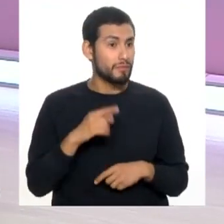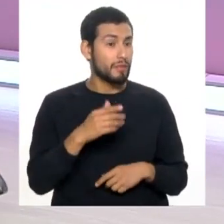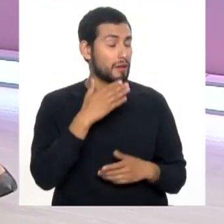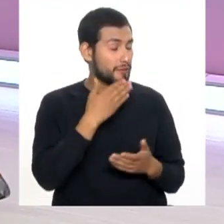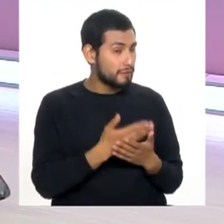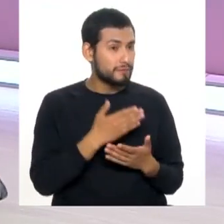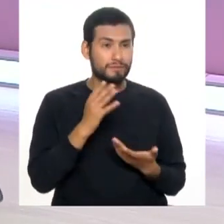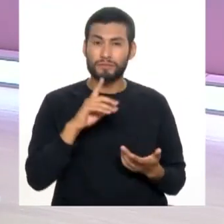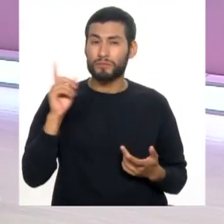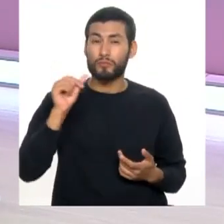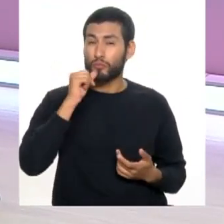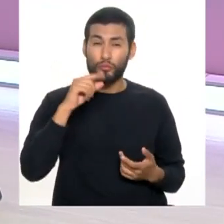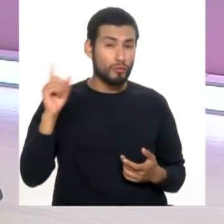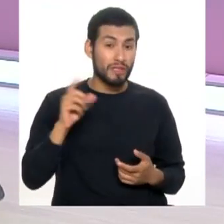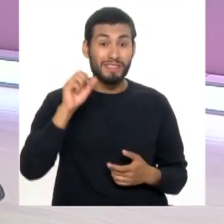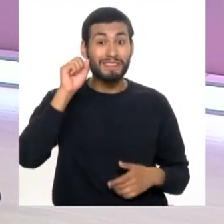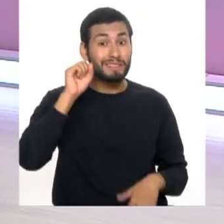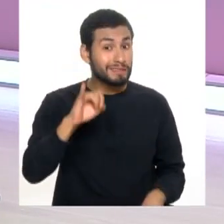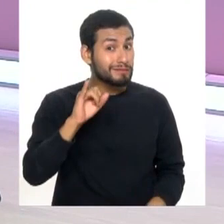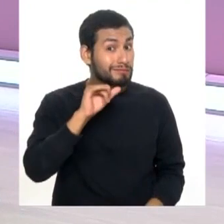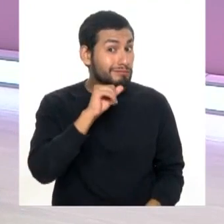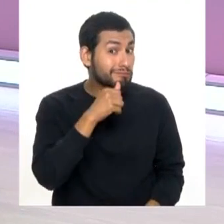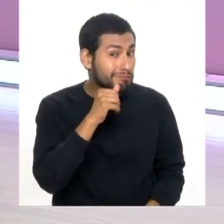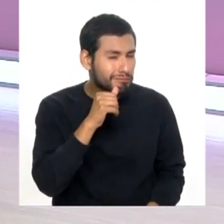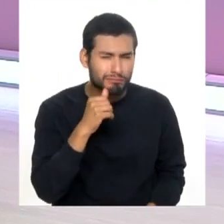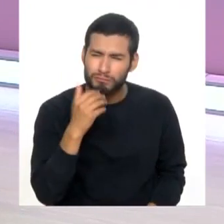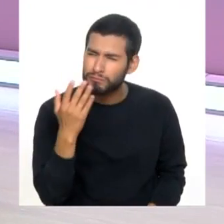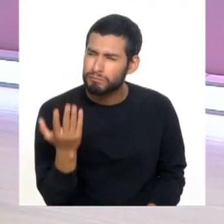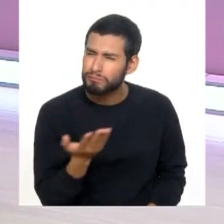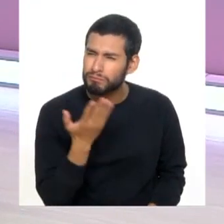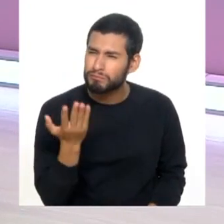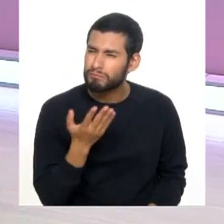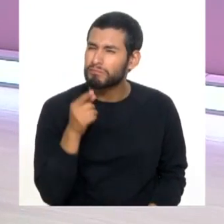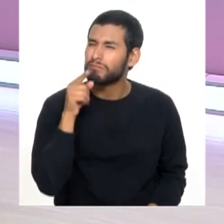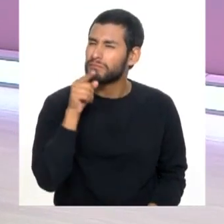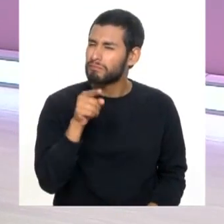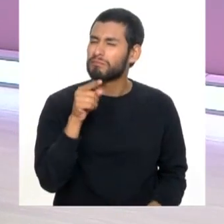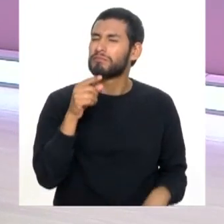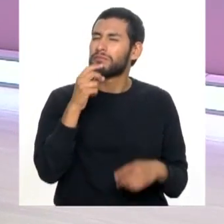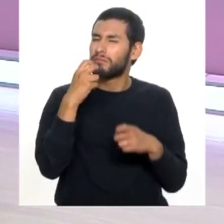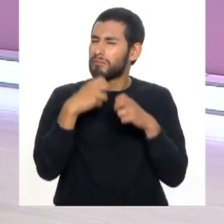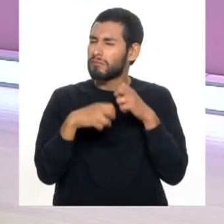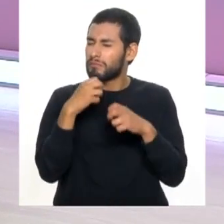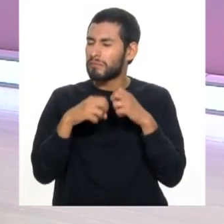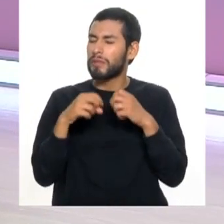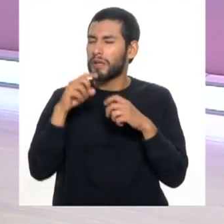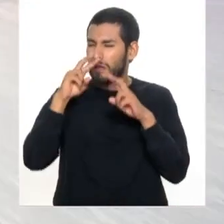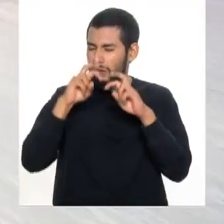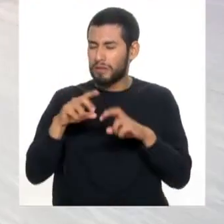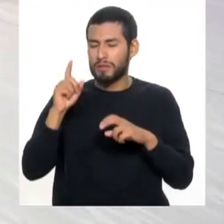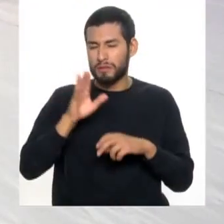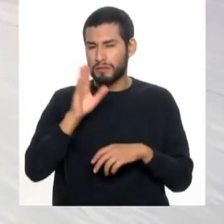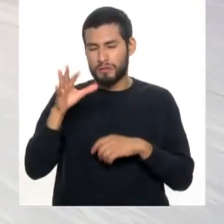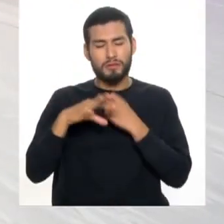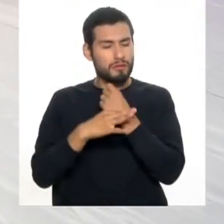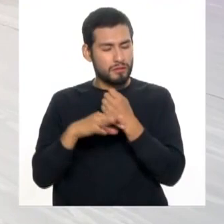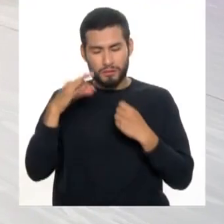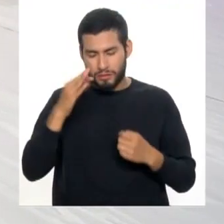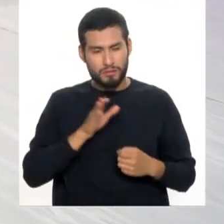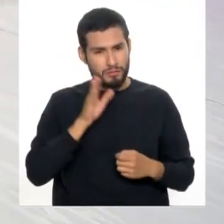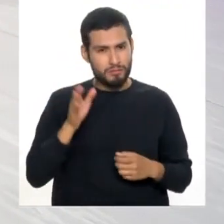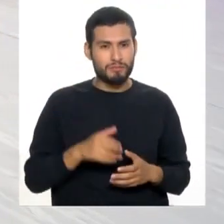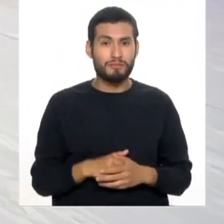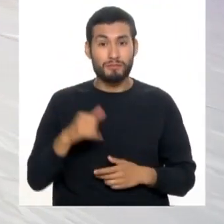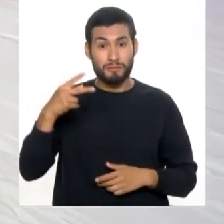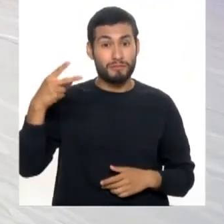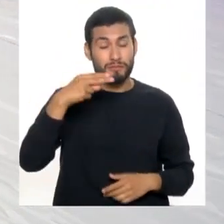No tiene por qué doler. Si hay dolor, a lo mejor algo detrás de ello hay. De todas maneras tiene que ir al especialista. Vamos